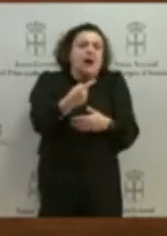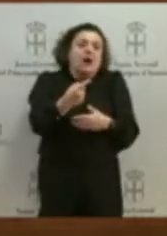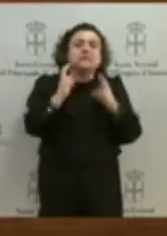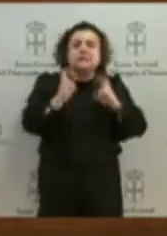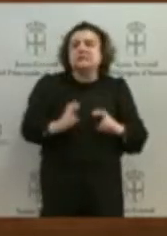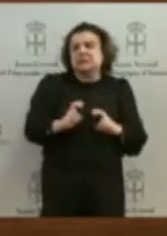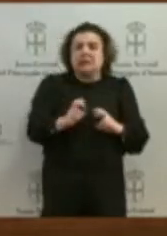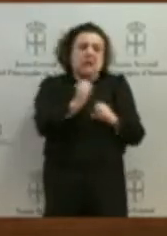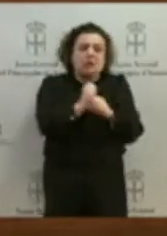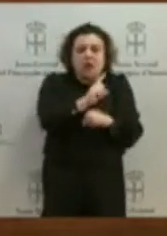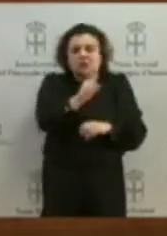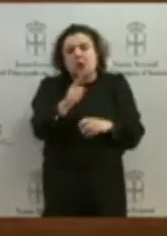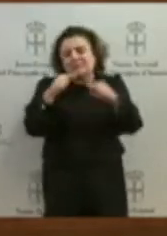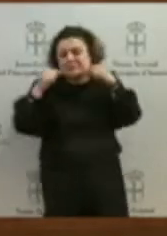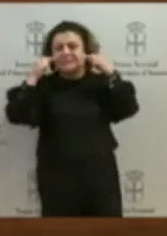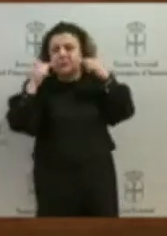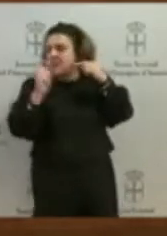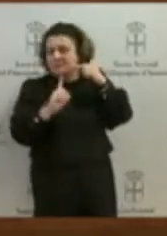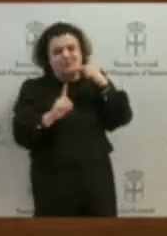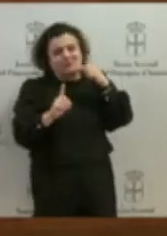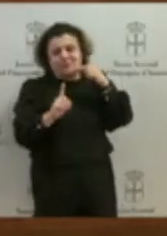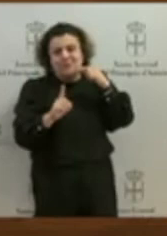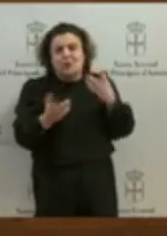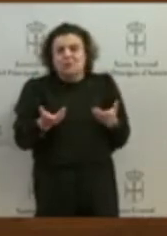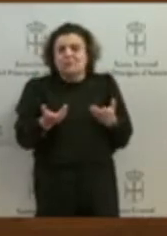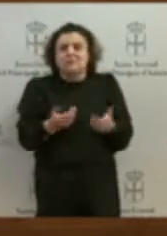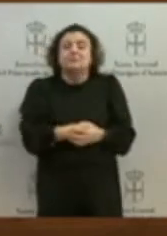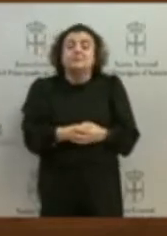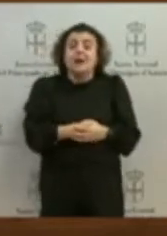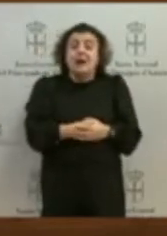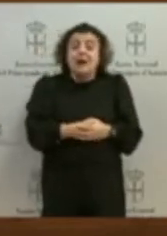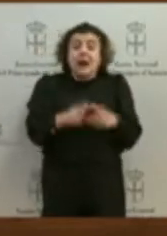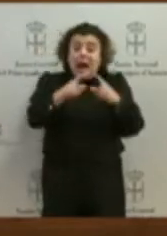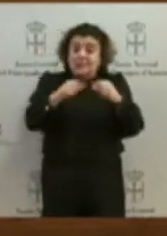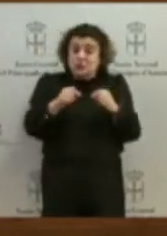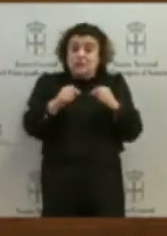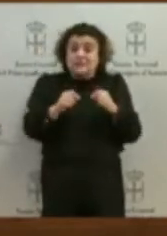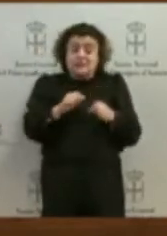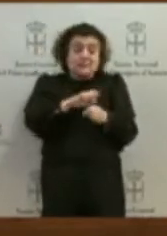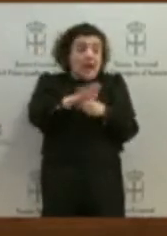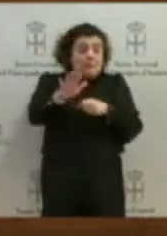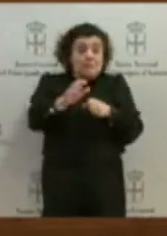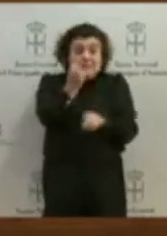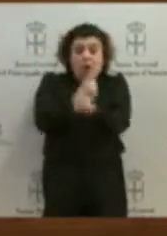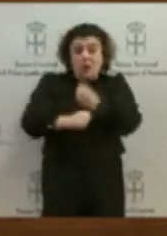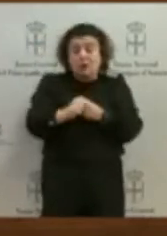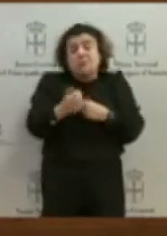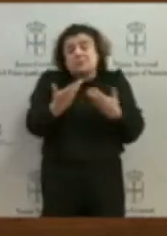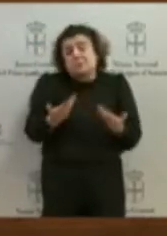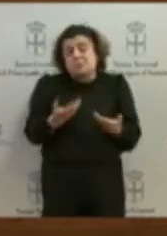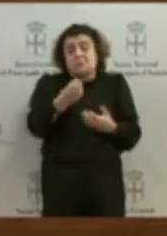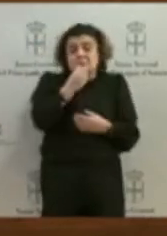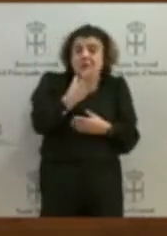destino. Asturias, en materia económica, bueno, pues tenemos casi actividad y ocupación las más bajas del Estado.